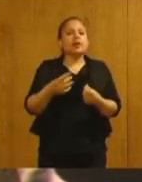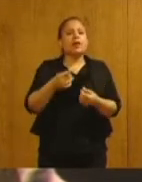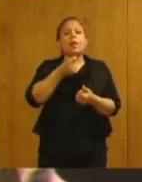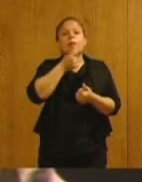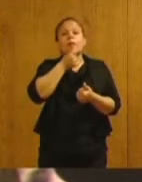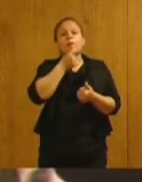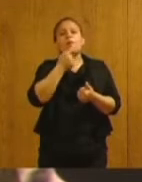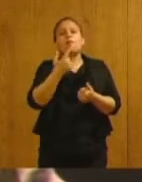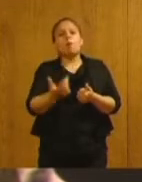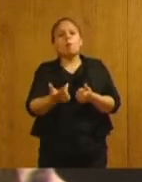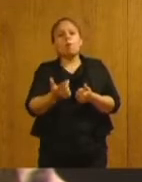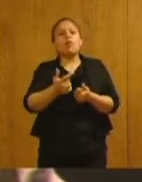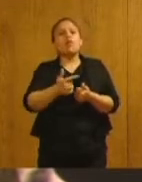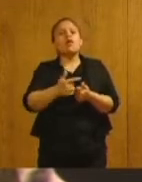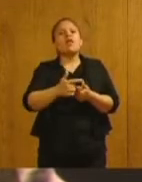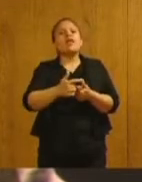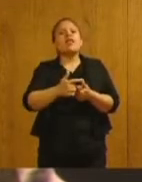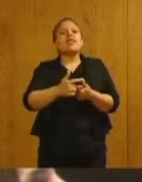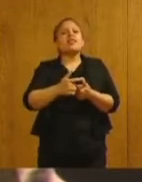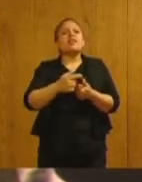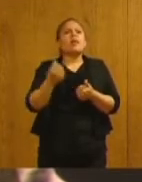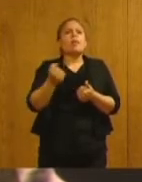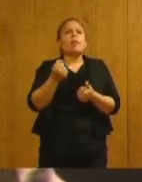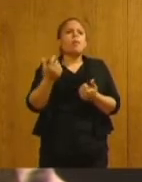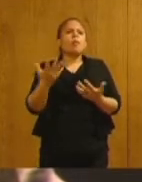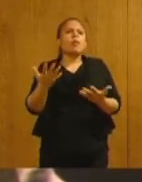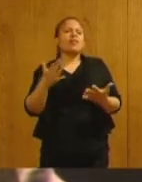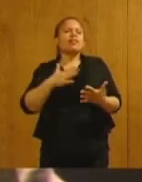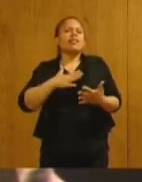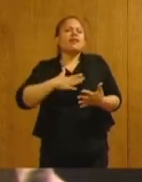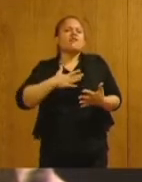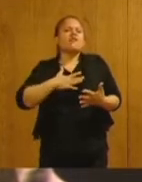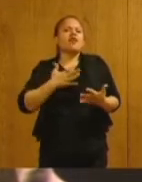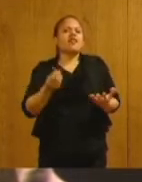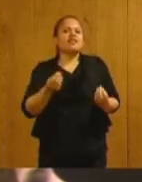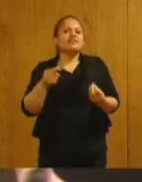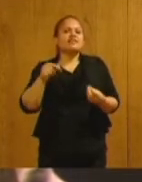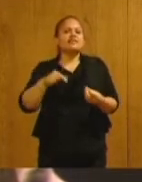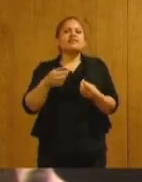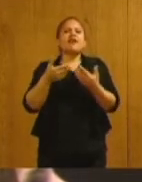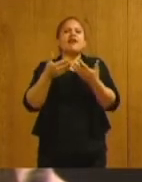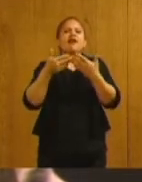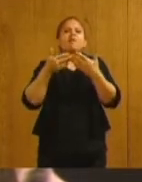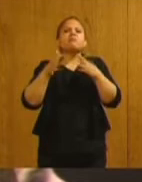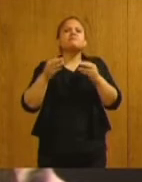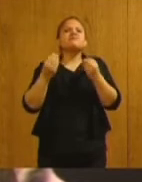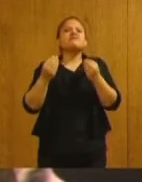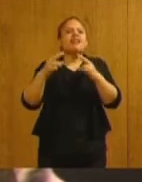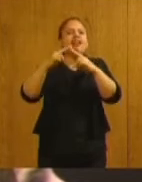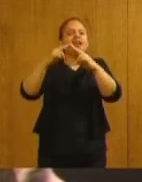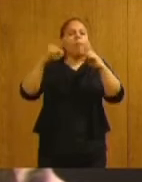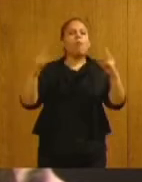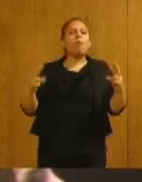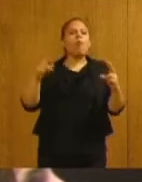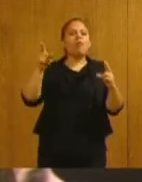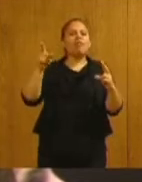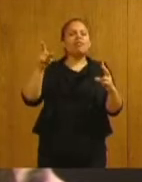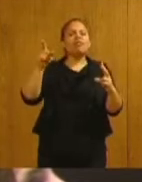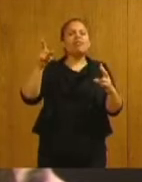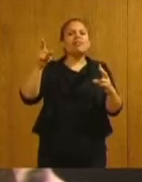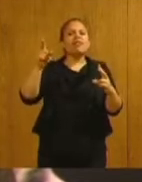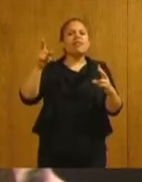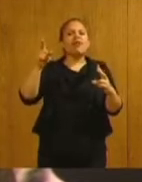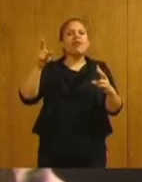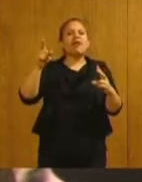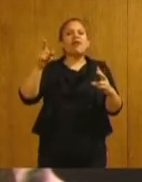significa esto, que no es otra cosa que expresar un beneplácito por la reapertura del puente internacional Tranquedo